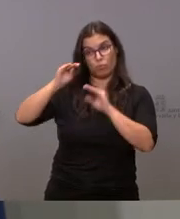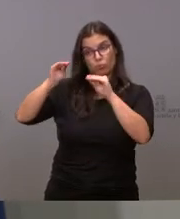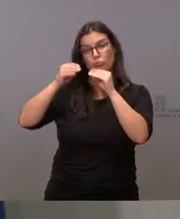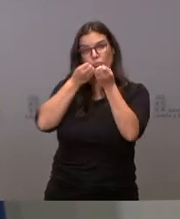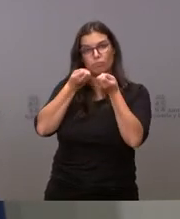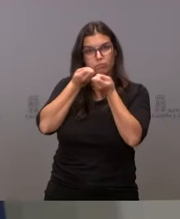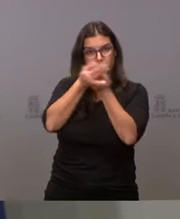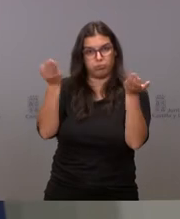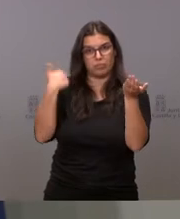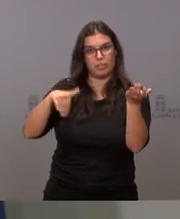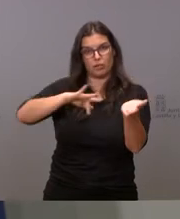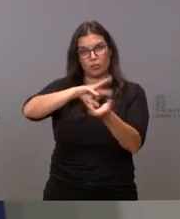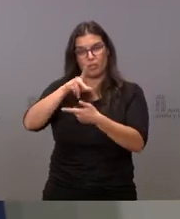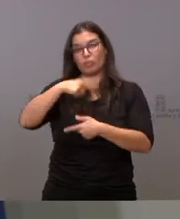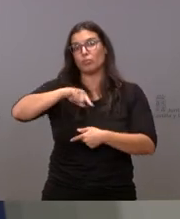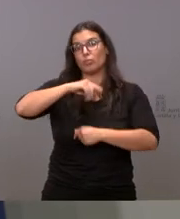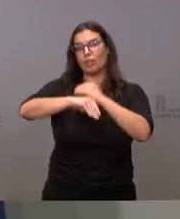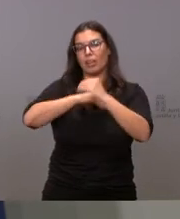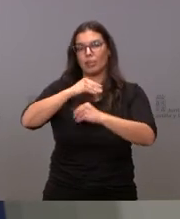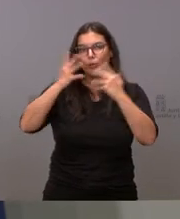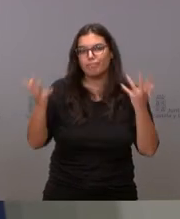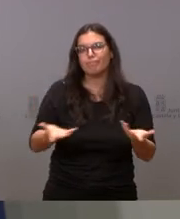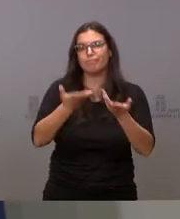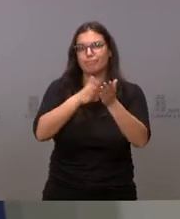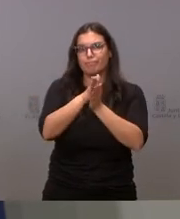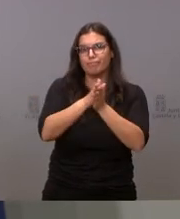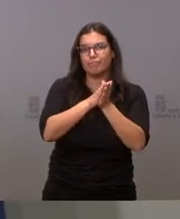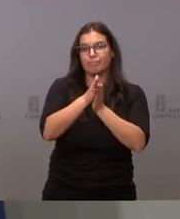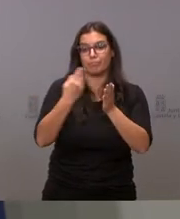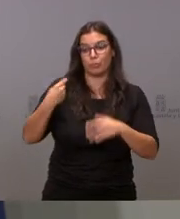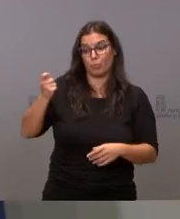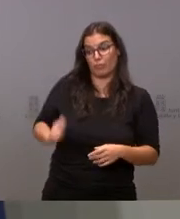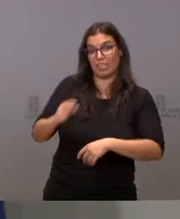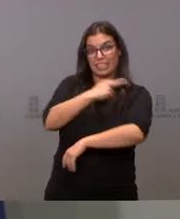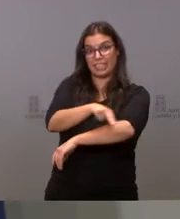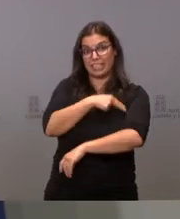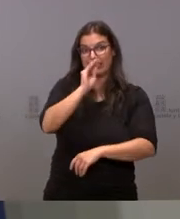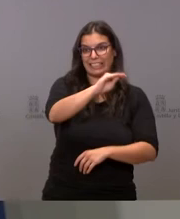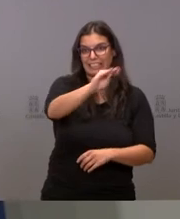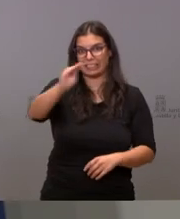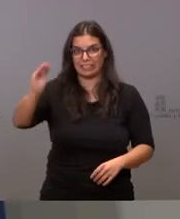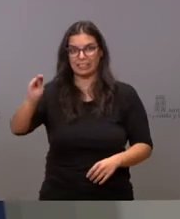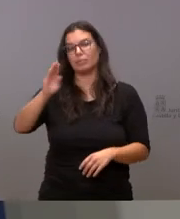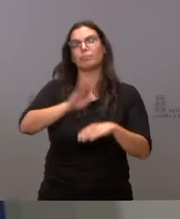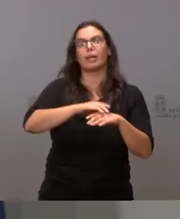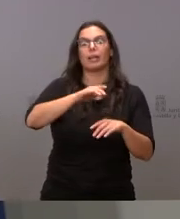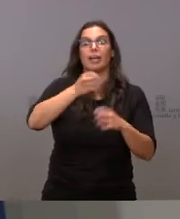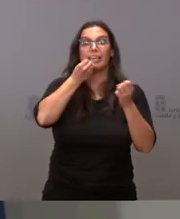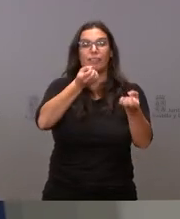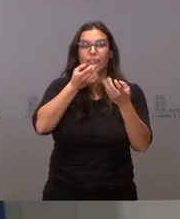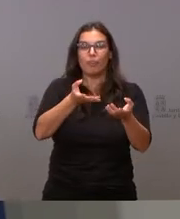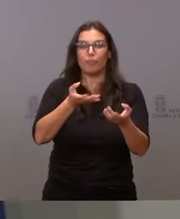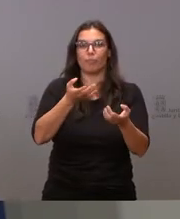es estimular a través de nuestro personal sanitario a que informen de los